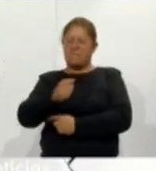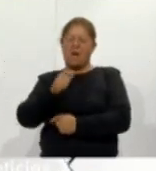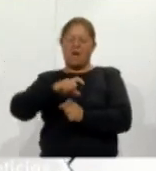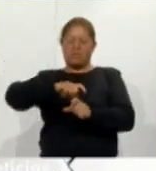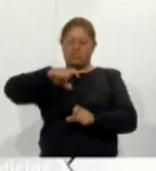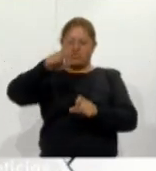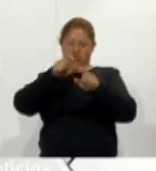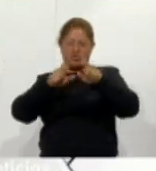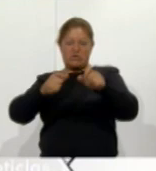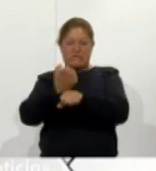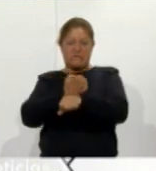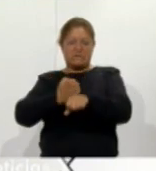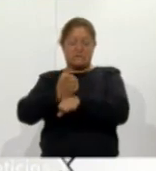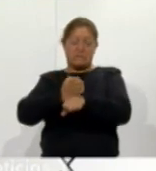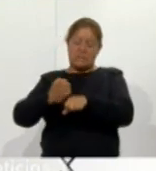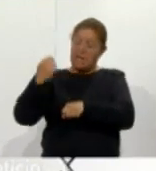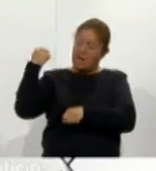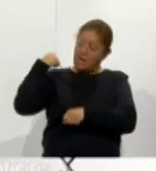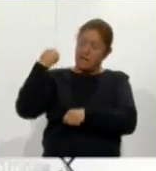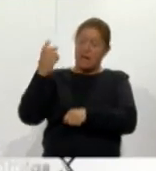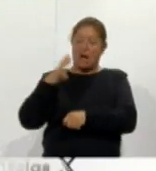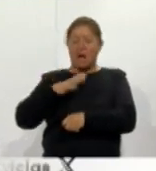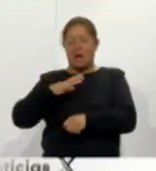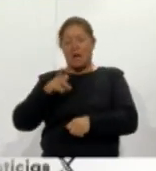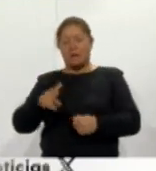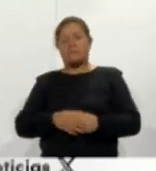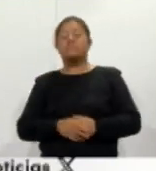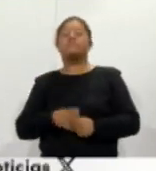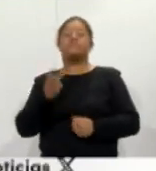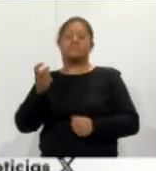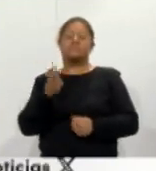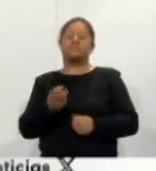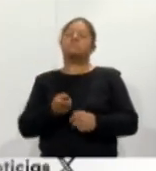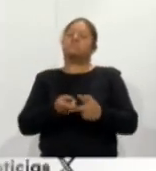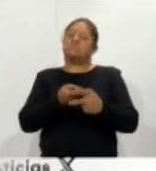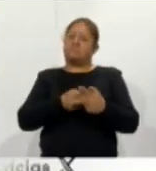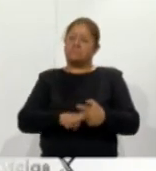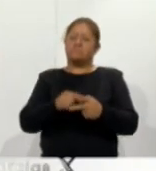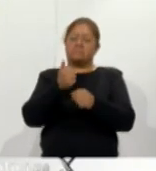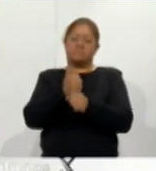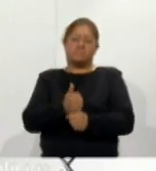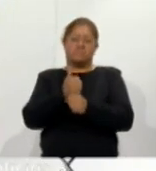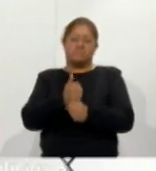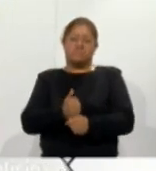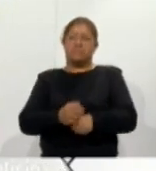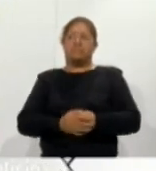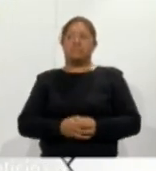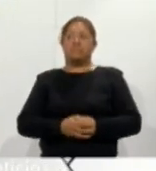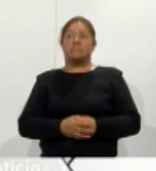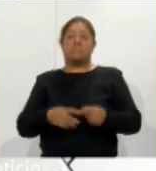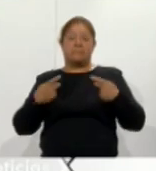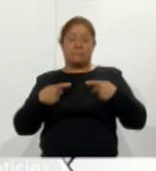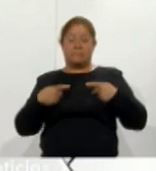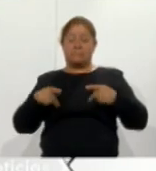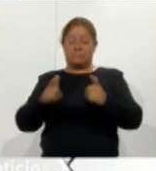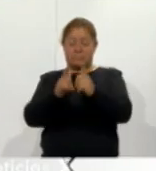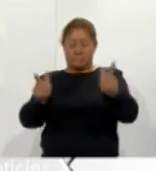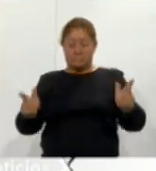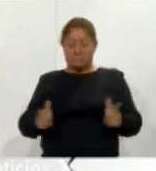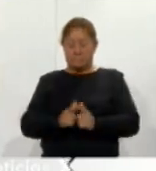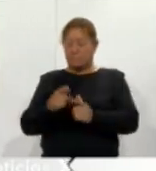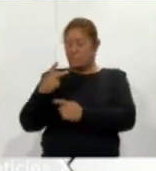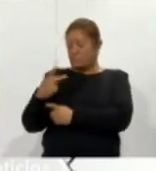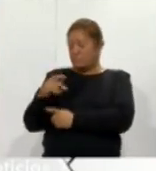y pues es una parte donde él empieza ya a sufrir ese martirio los integrantes de la agrupación proyección